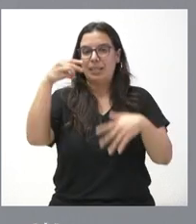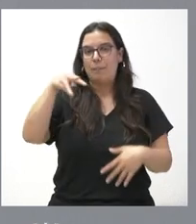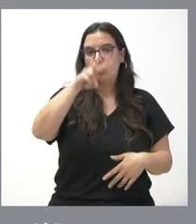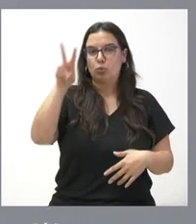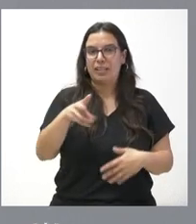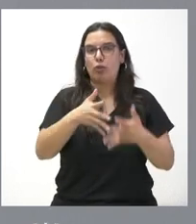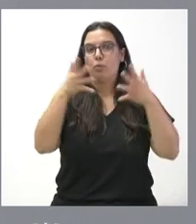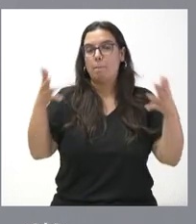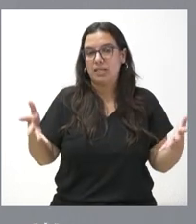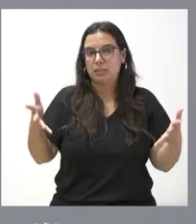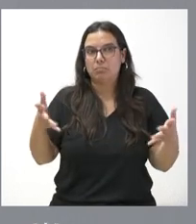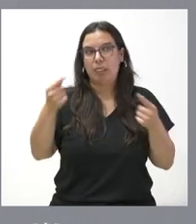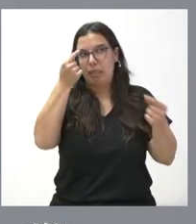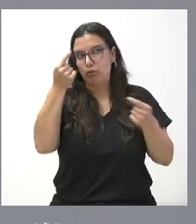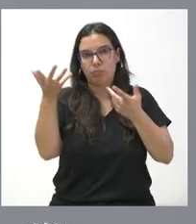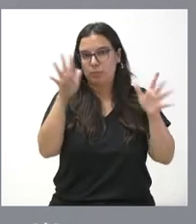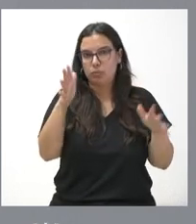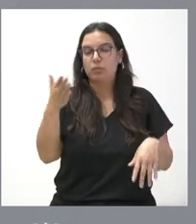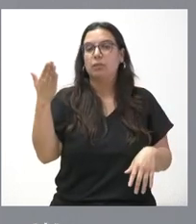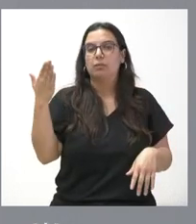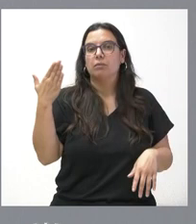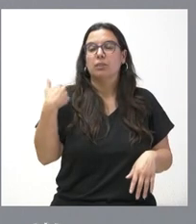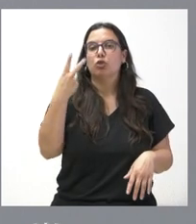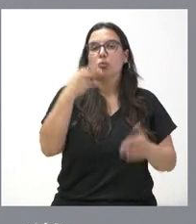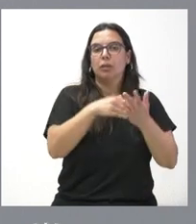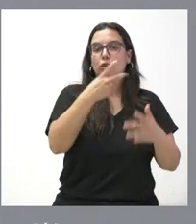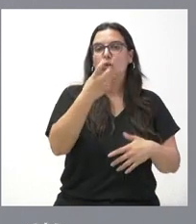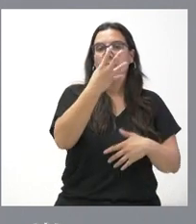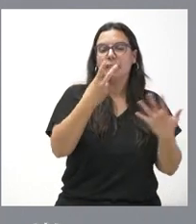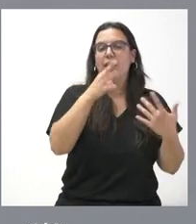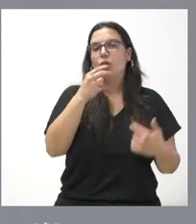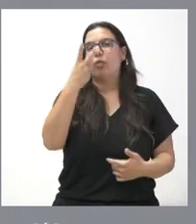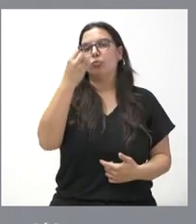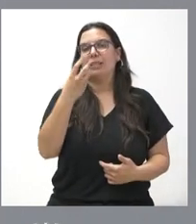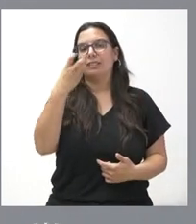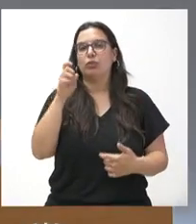más. No sé si se dado bien las cifras. Pasa de 2.247 a 2.314.